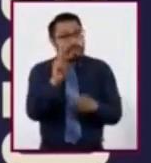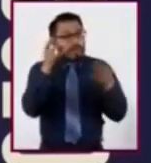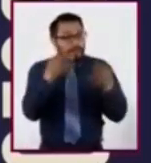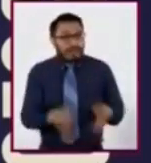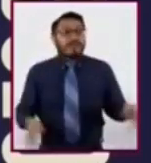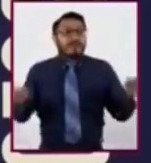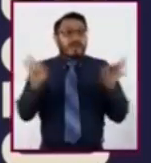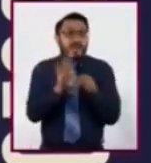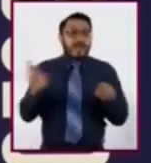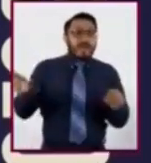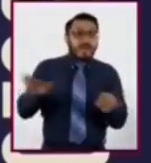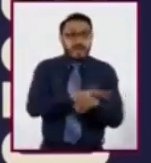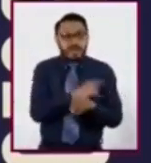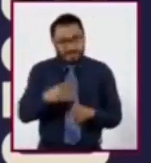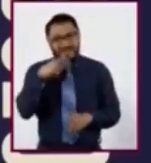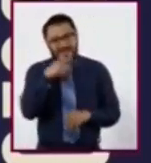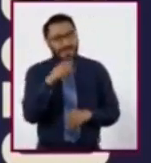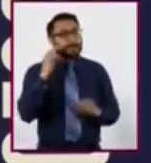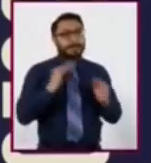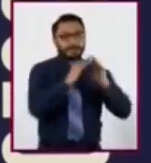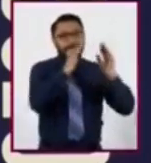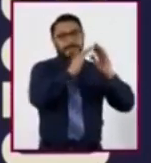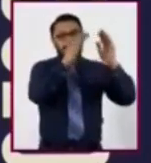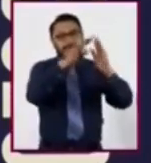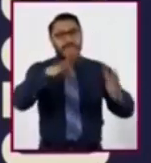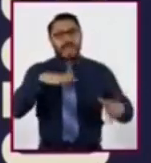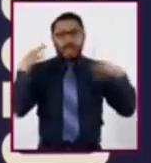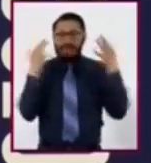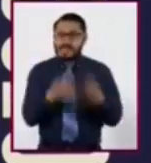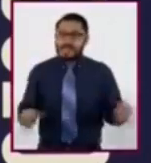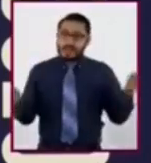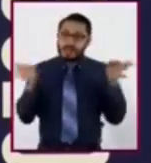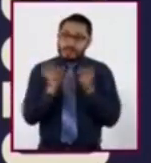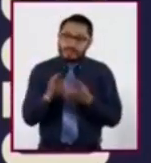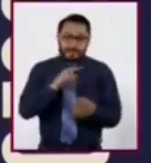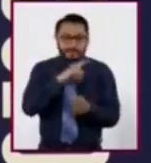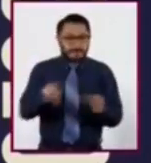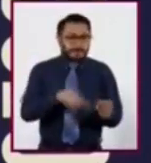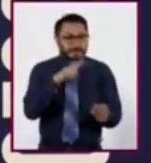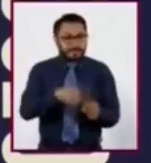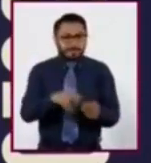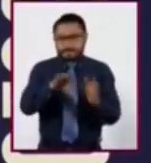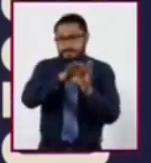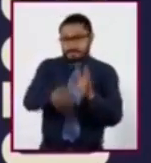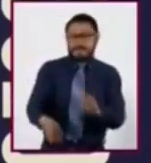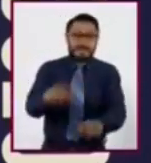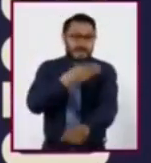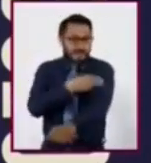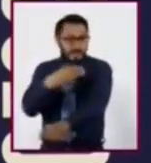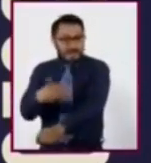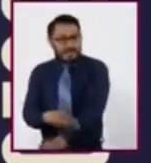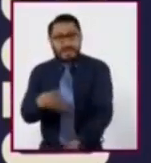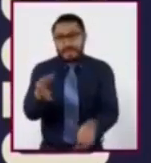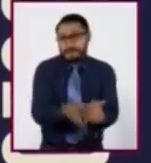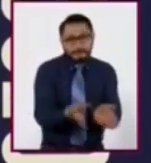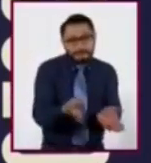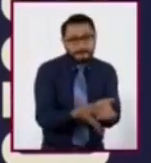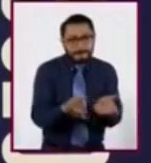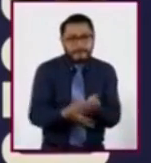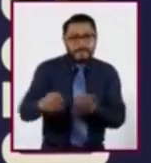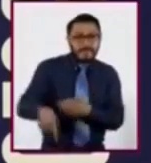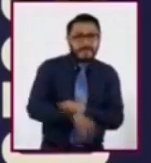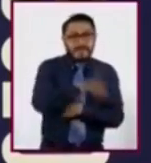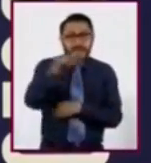ya que de ellas se obtienen variados e importantes recursos naturales, tales como maderas o minerales que después son